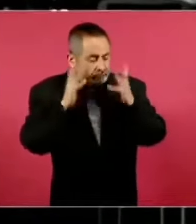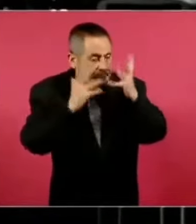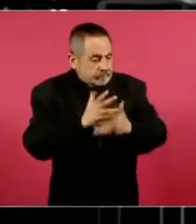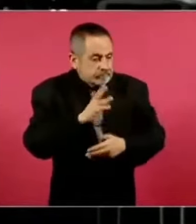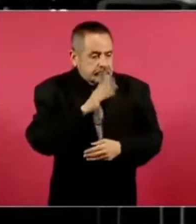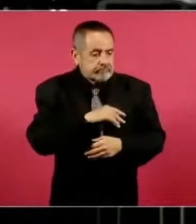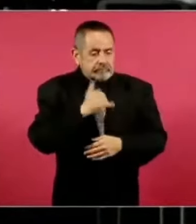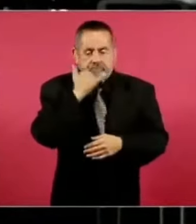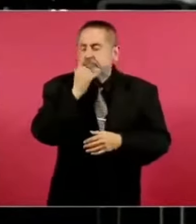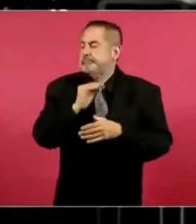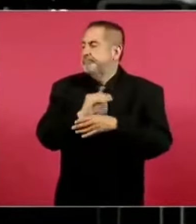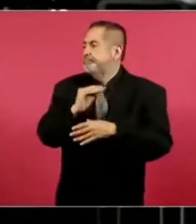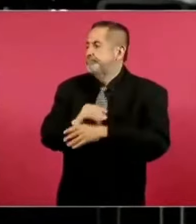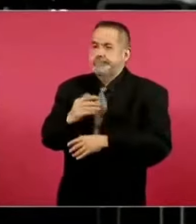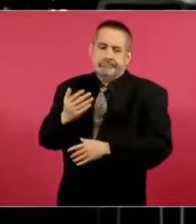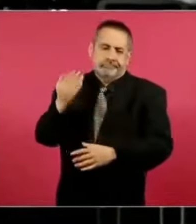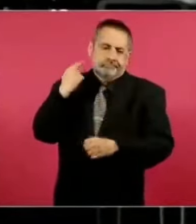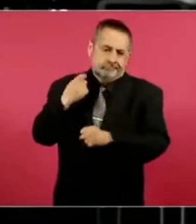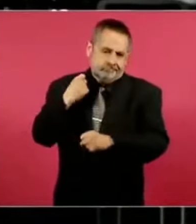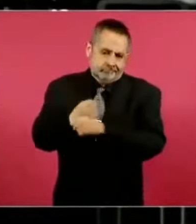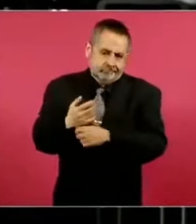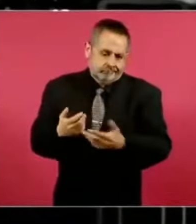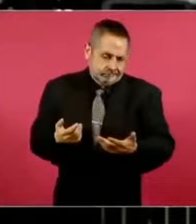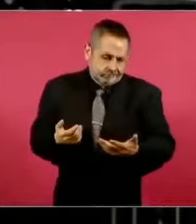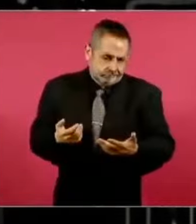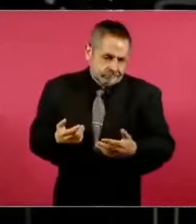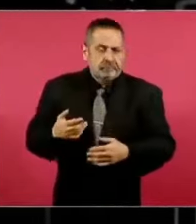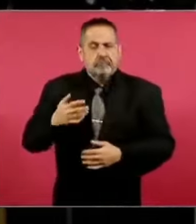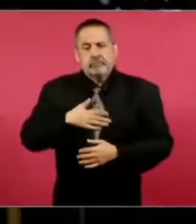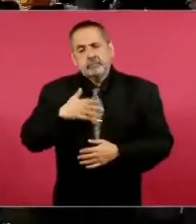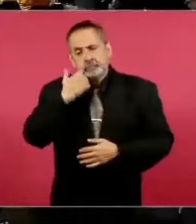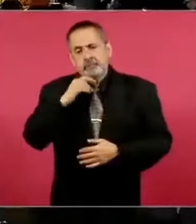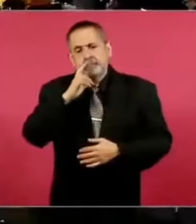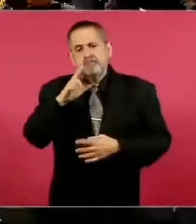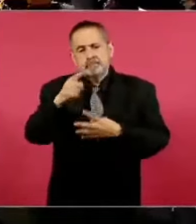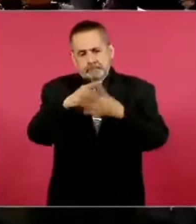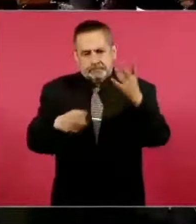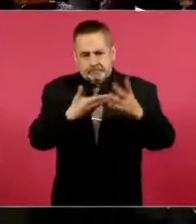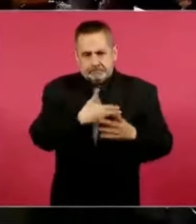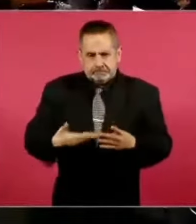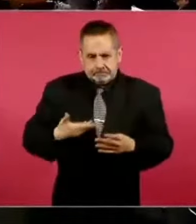de un año. Entonces, quisiera yo, si pudieran dar respuesta a esto, presidente.